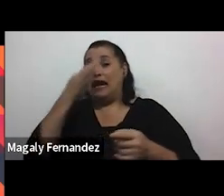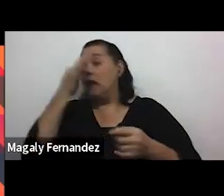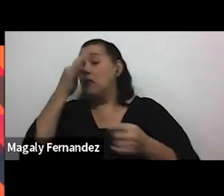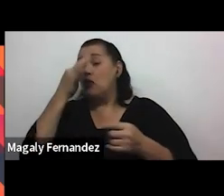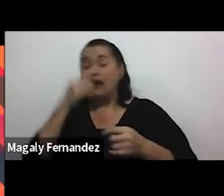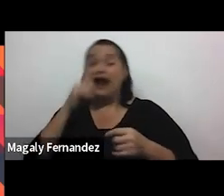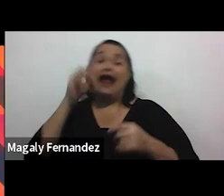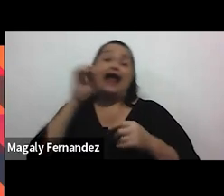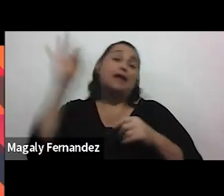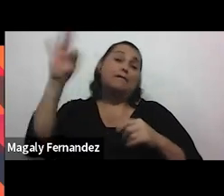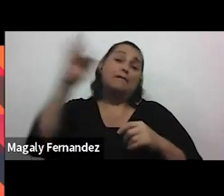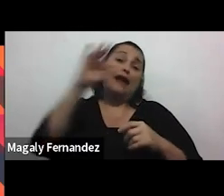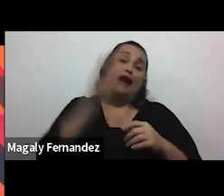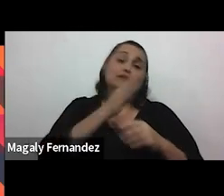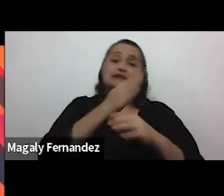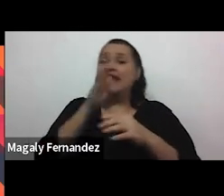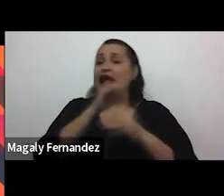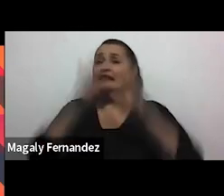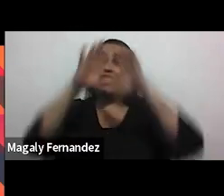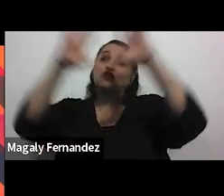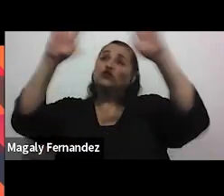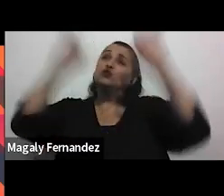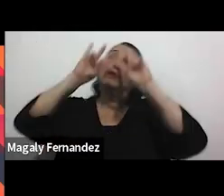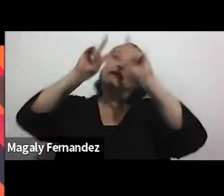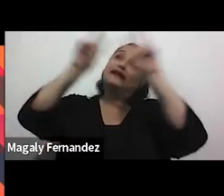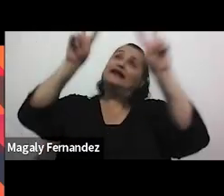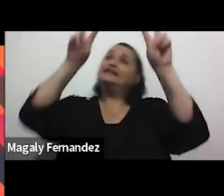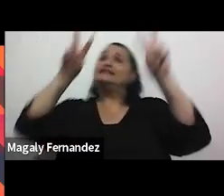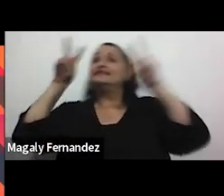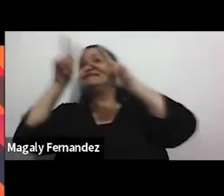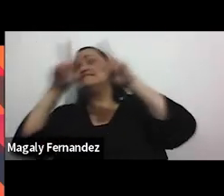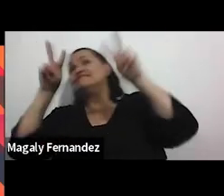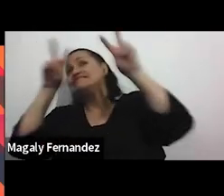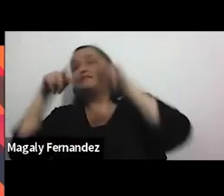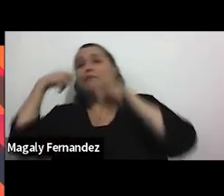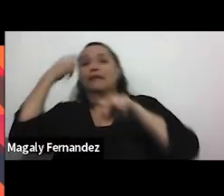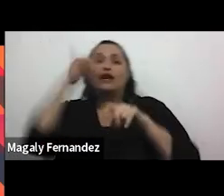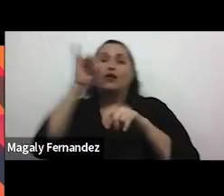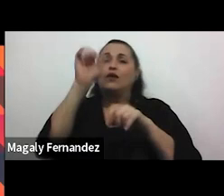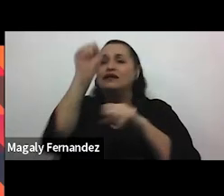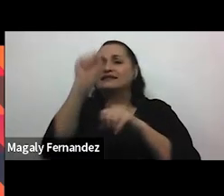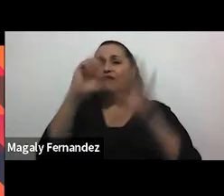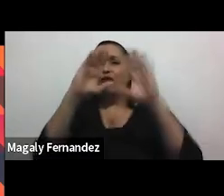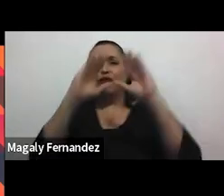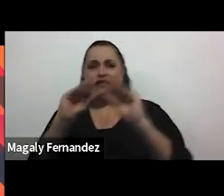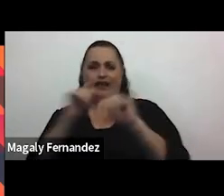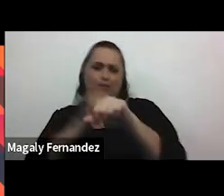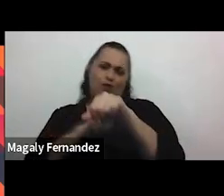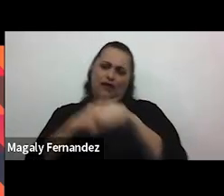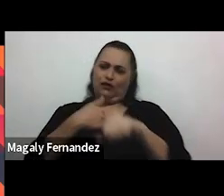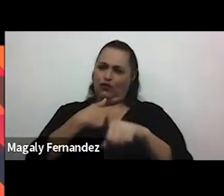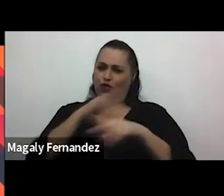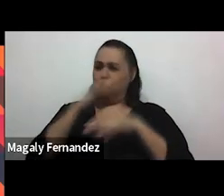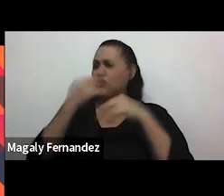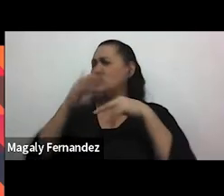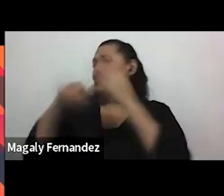nubes se levantan y de repente, claro, estás en tu película de sábado por la tarde. Es tu momento. Todo va perdiendo